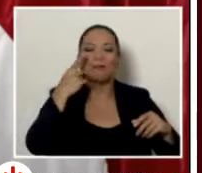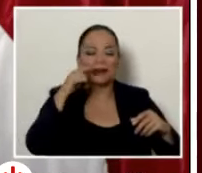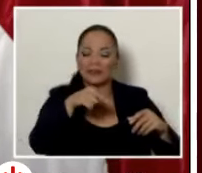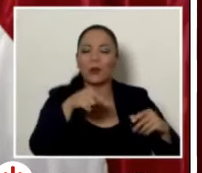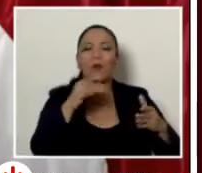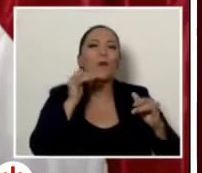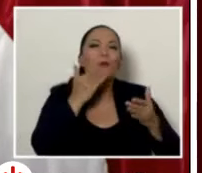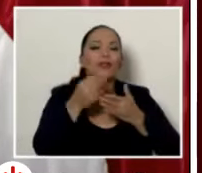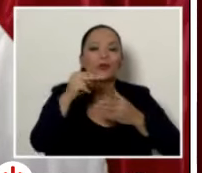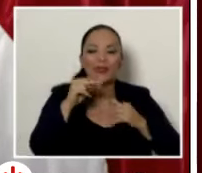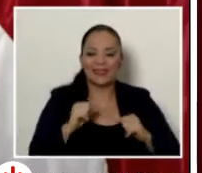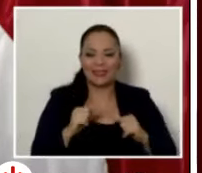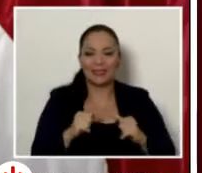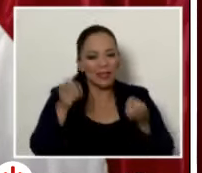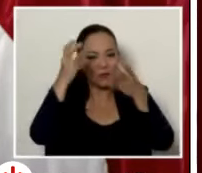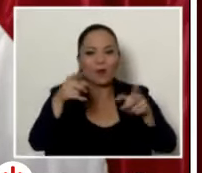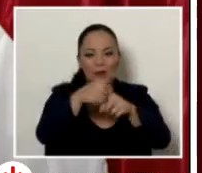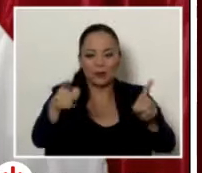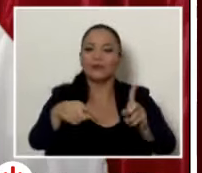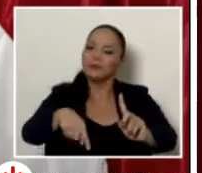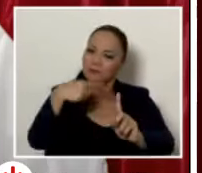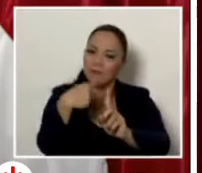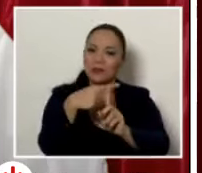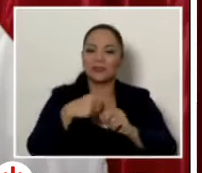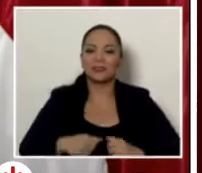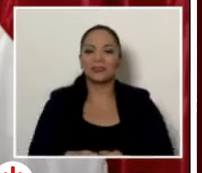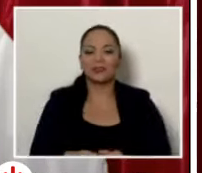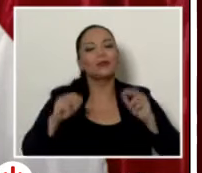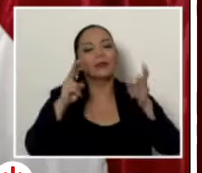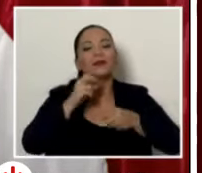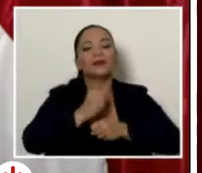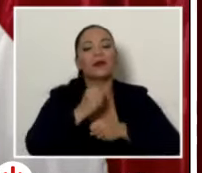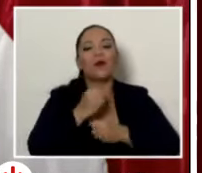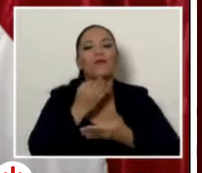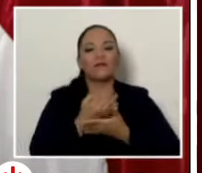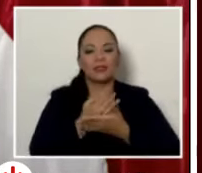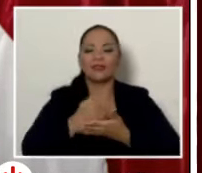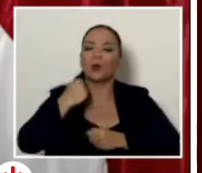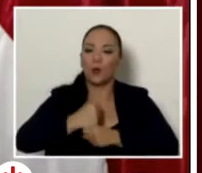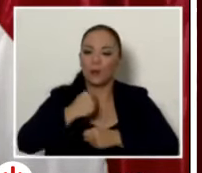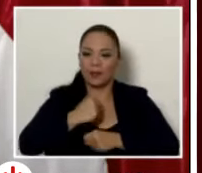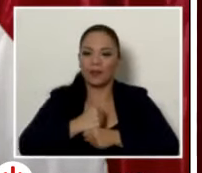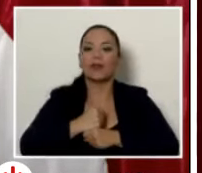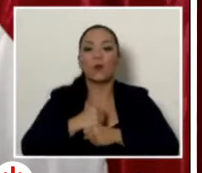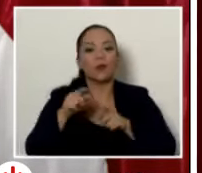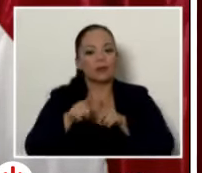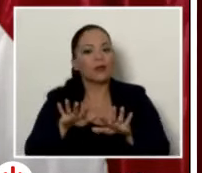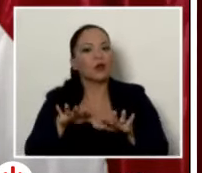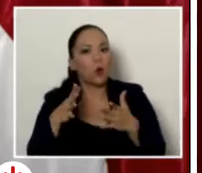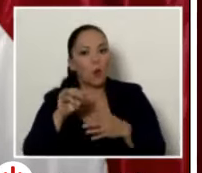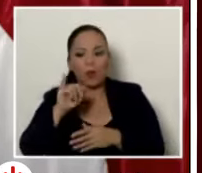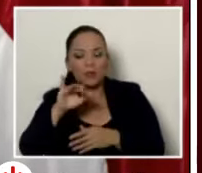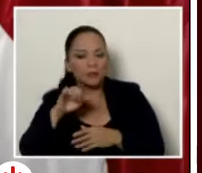un anuncio verdaderamente positivo sobre el desempeño financiero, operativo y desarrollo del